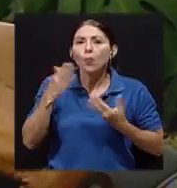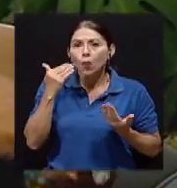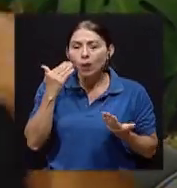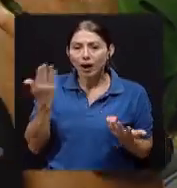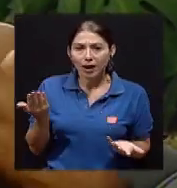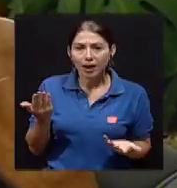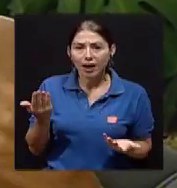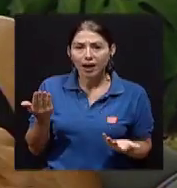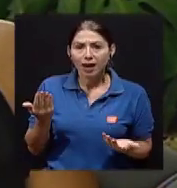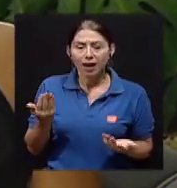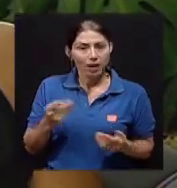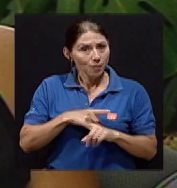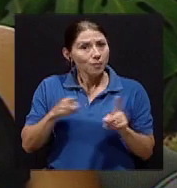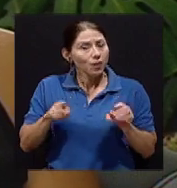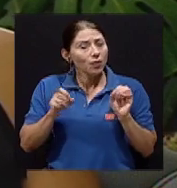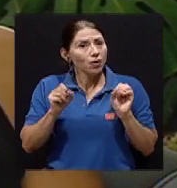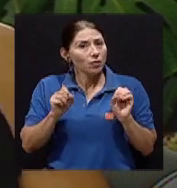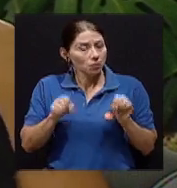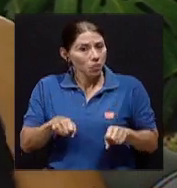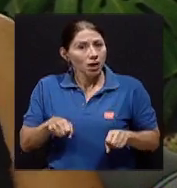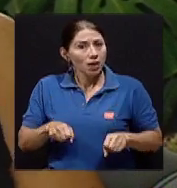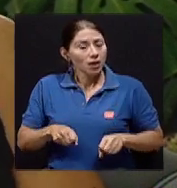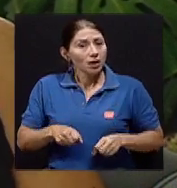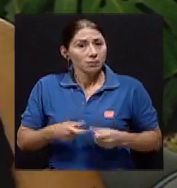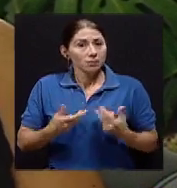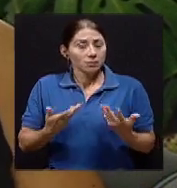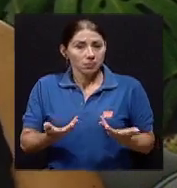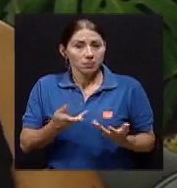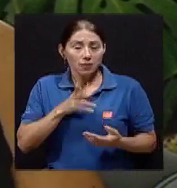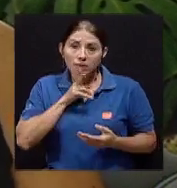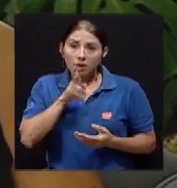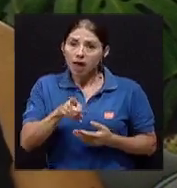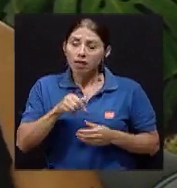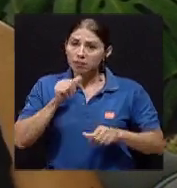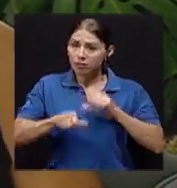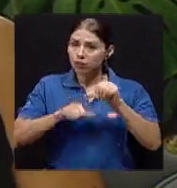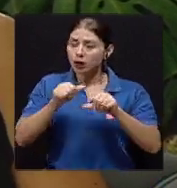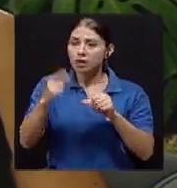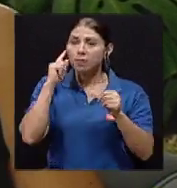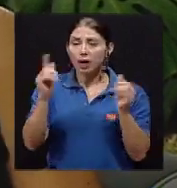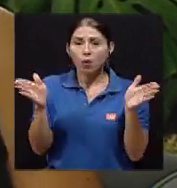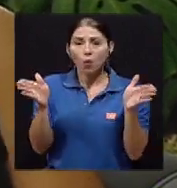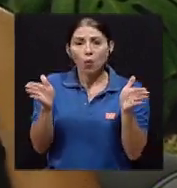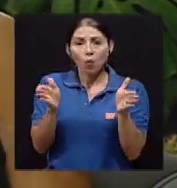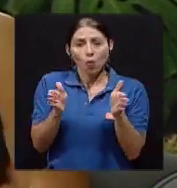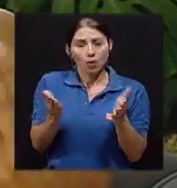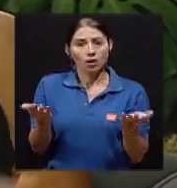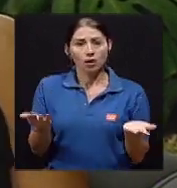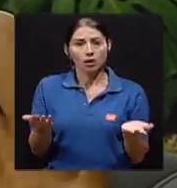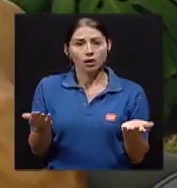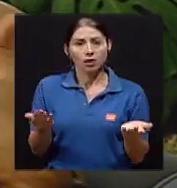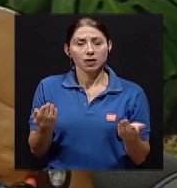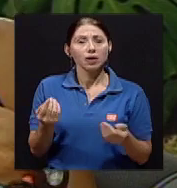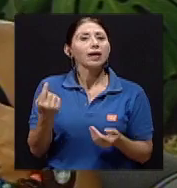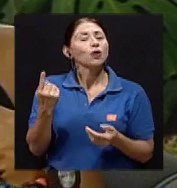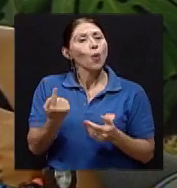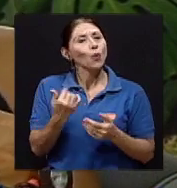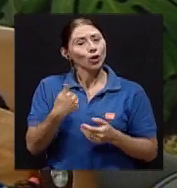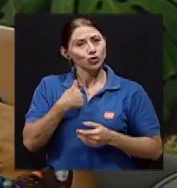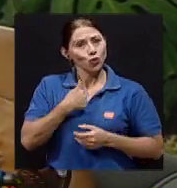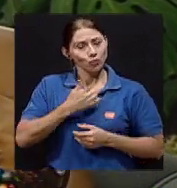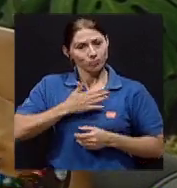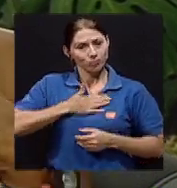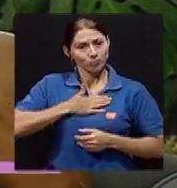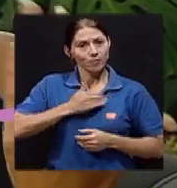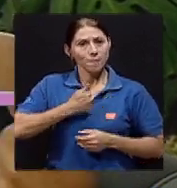más bien sacar y pasar a bajar los niveles de obesidad, verdad, entonces siempre como empezar desde mi campo